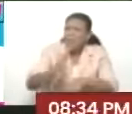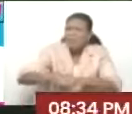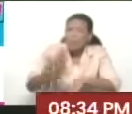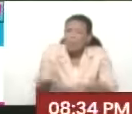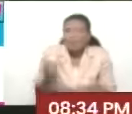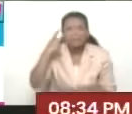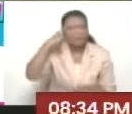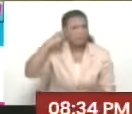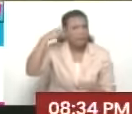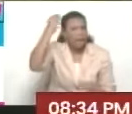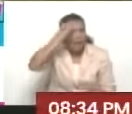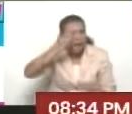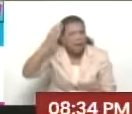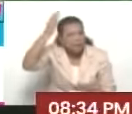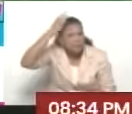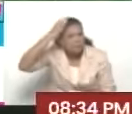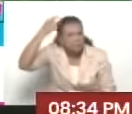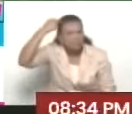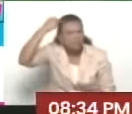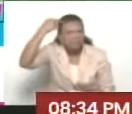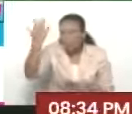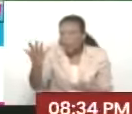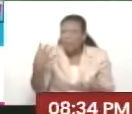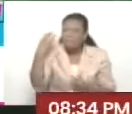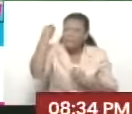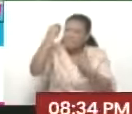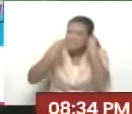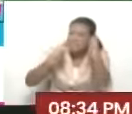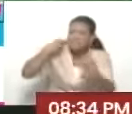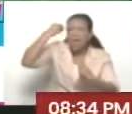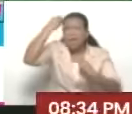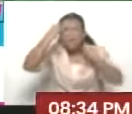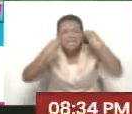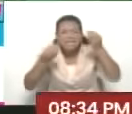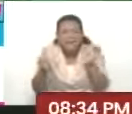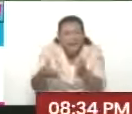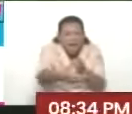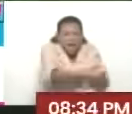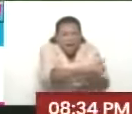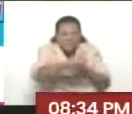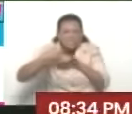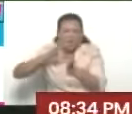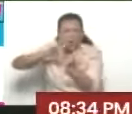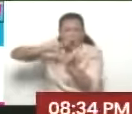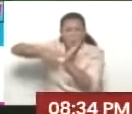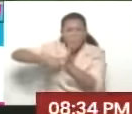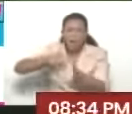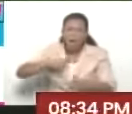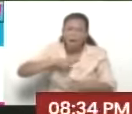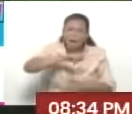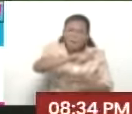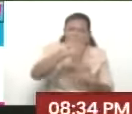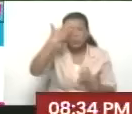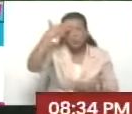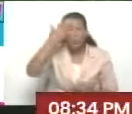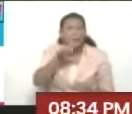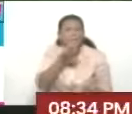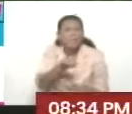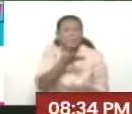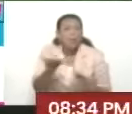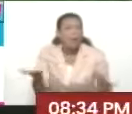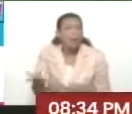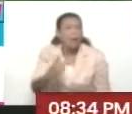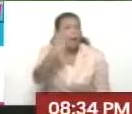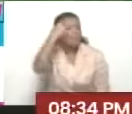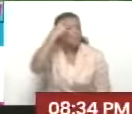admitido mucha cabeza, Marri. ¿Qué lógica tiene secuestrar, robarse y descuartizarlo? Claro. ¿Qué mensaje estaban mandando?